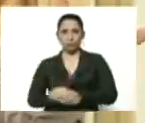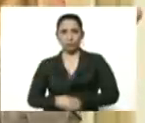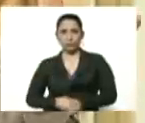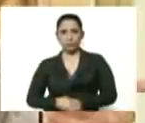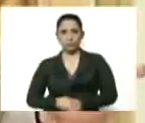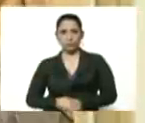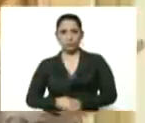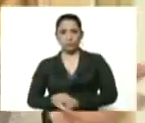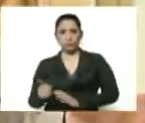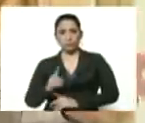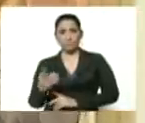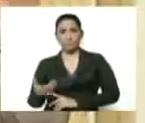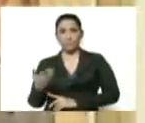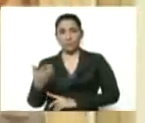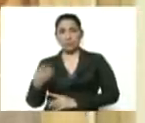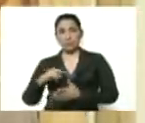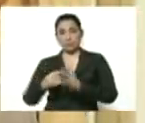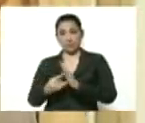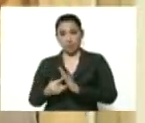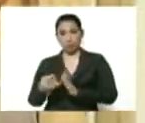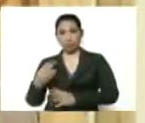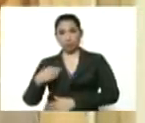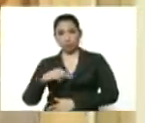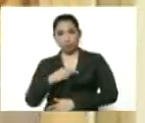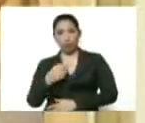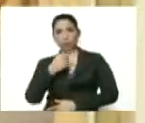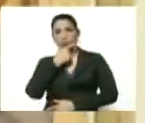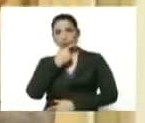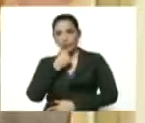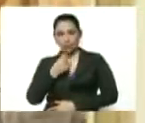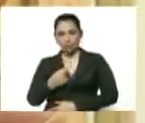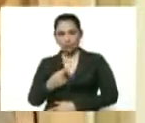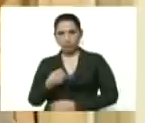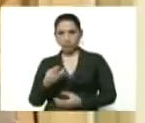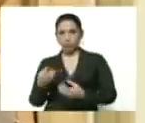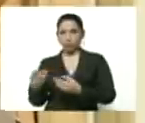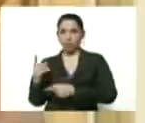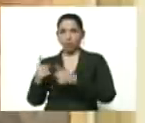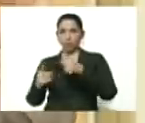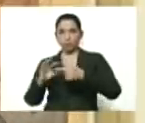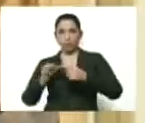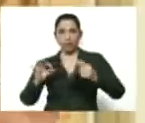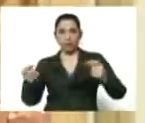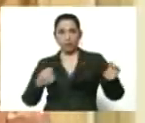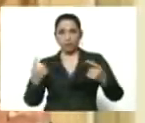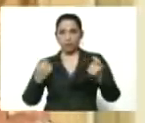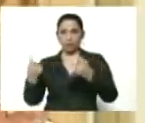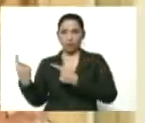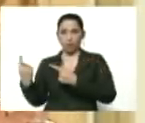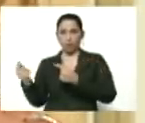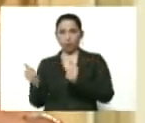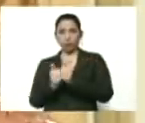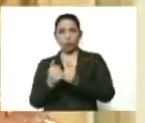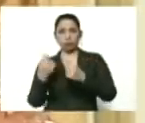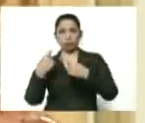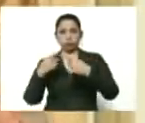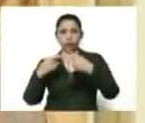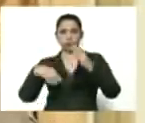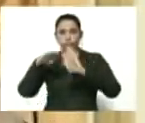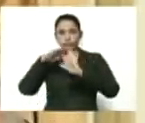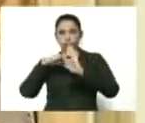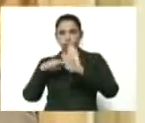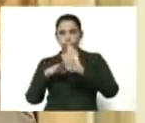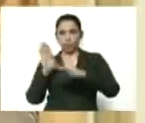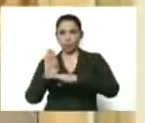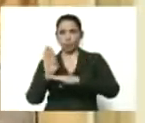esenciales, sin embargo, le hemos facilitado la colocación en algunas cadenas de distribución con ciertos protocolos de